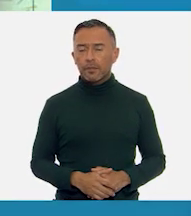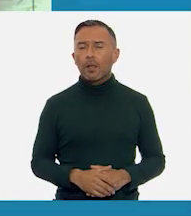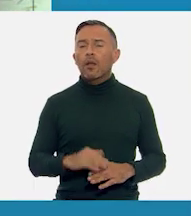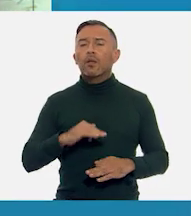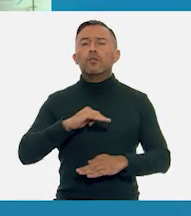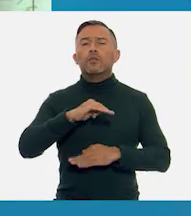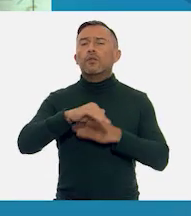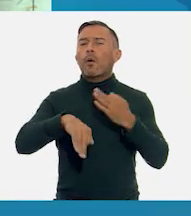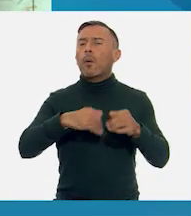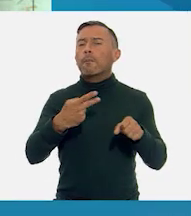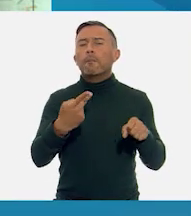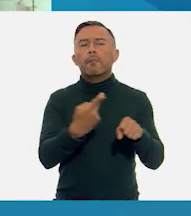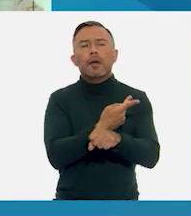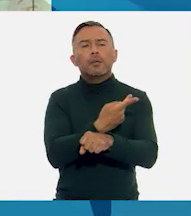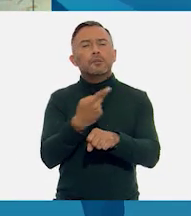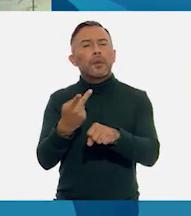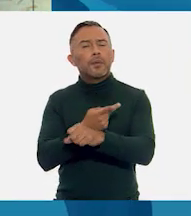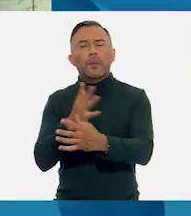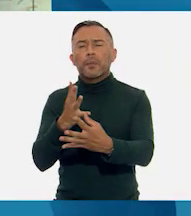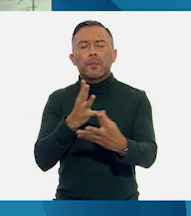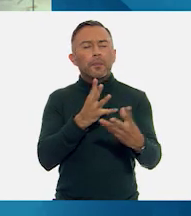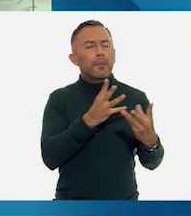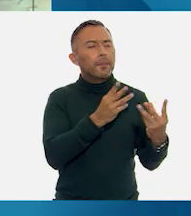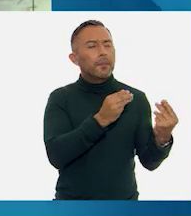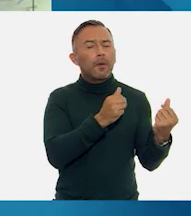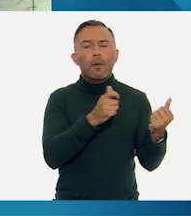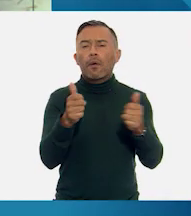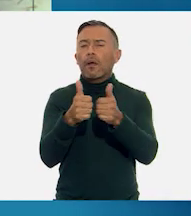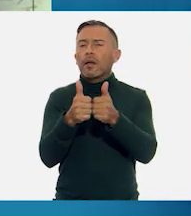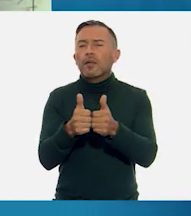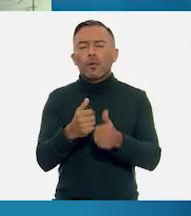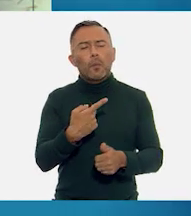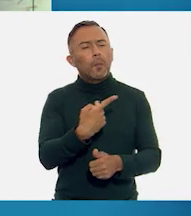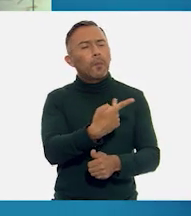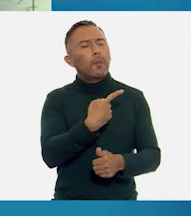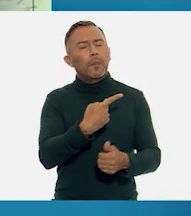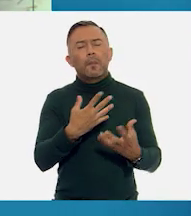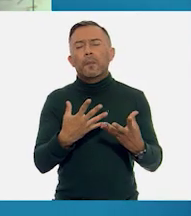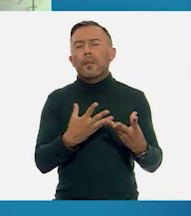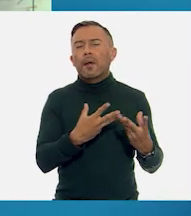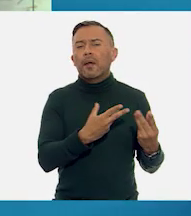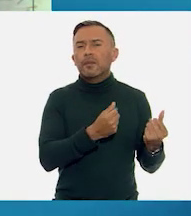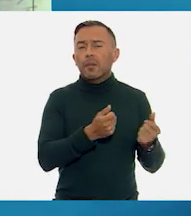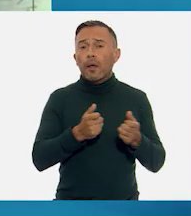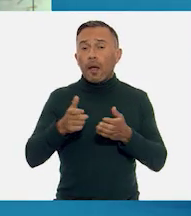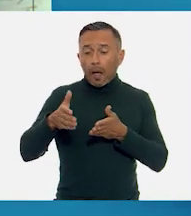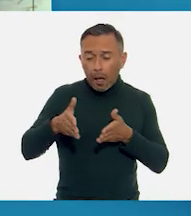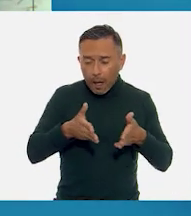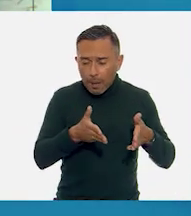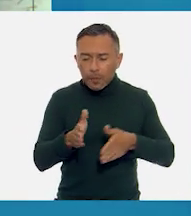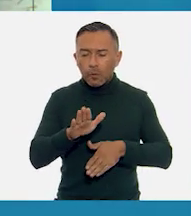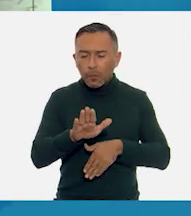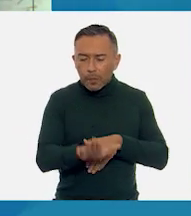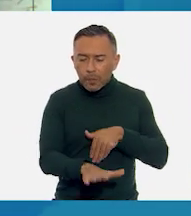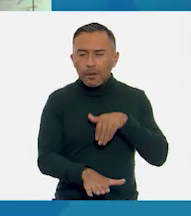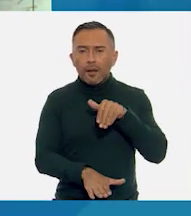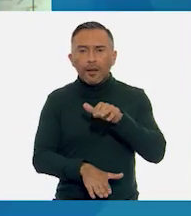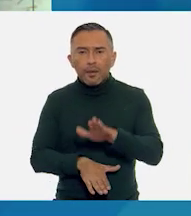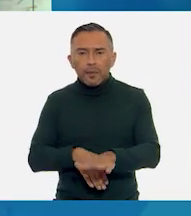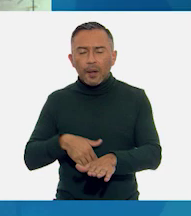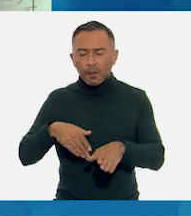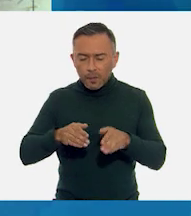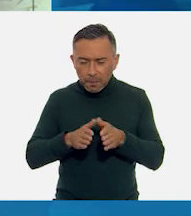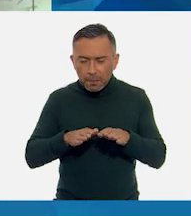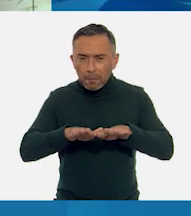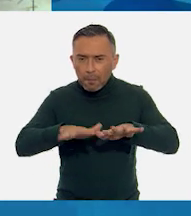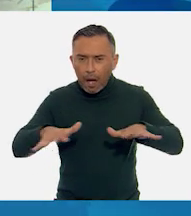y todo queda, pero lo nuestro es pasar. Pasar haciendo caminos, caminos sobre la